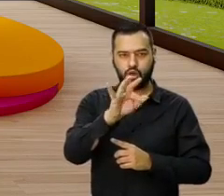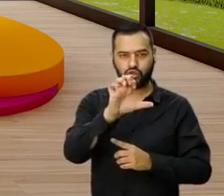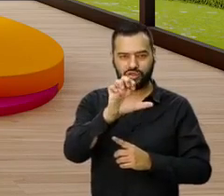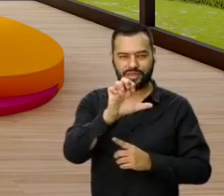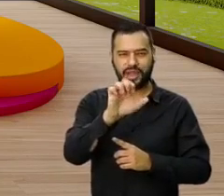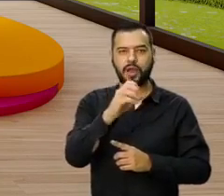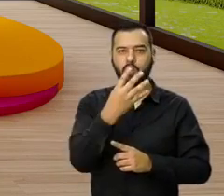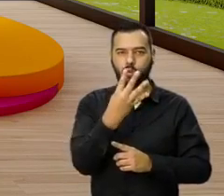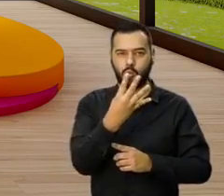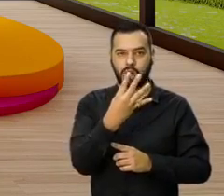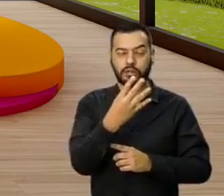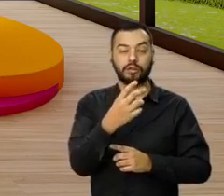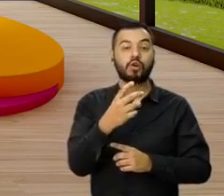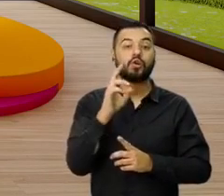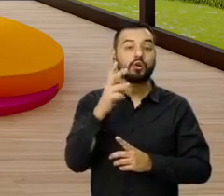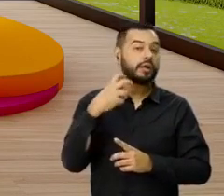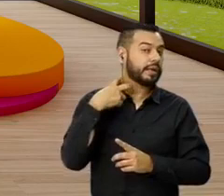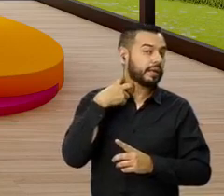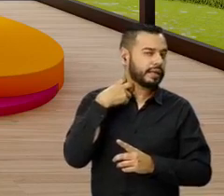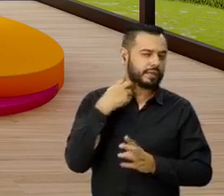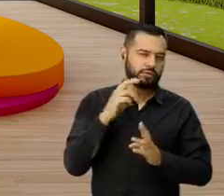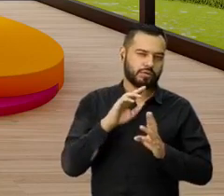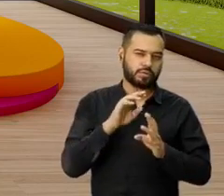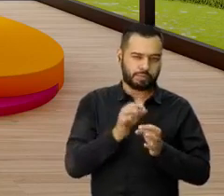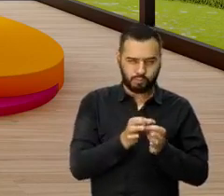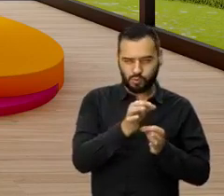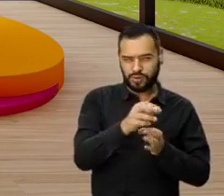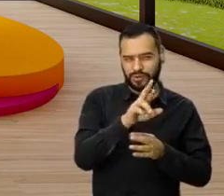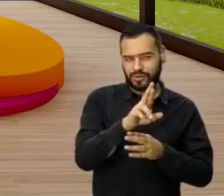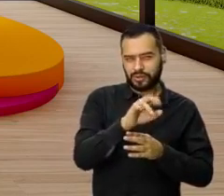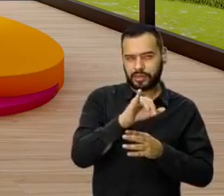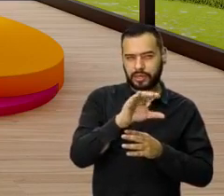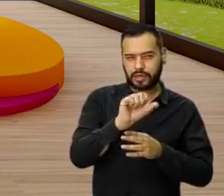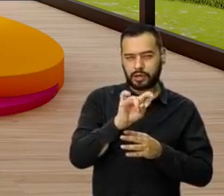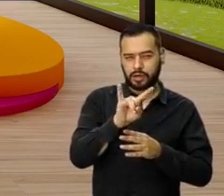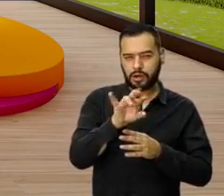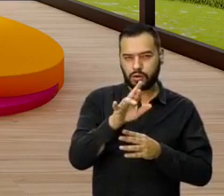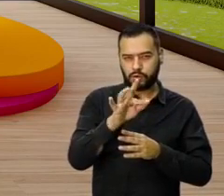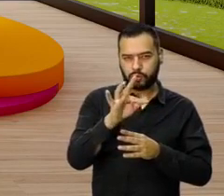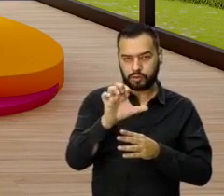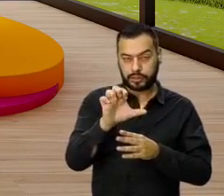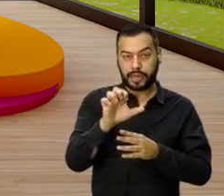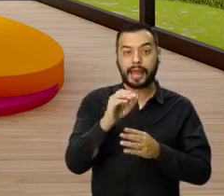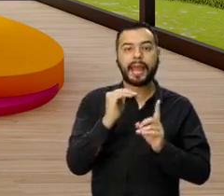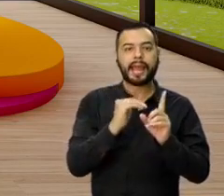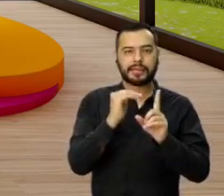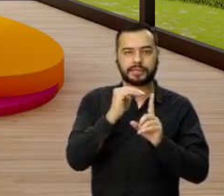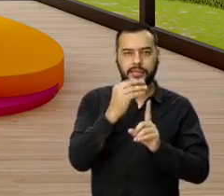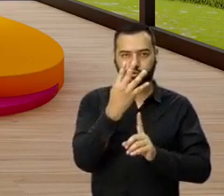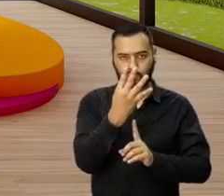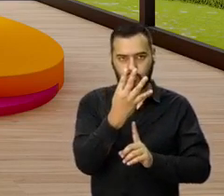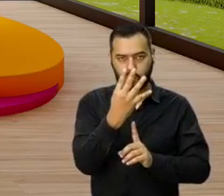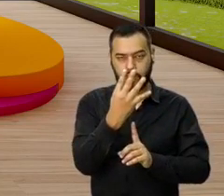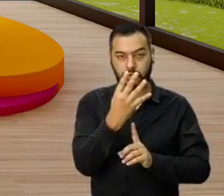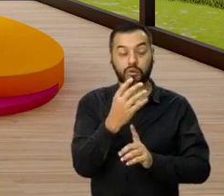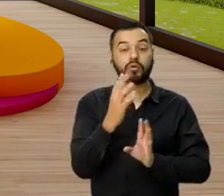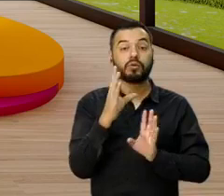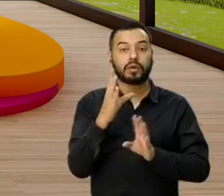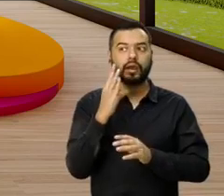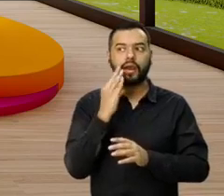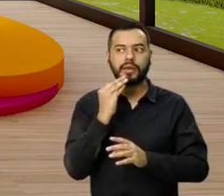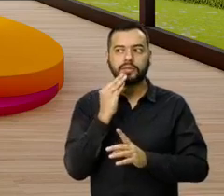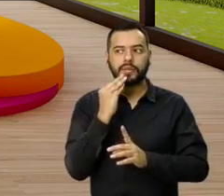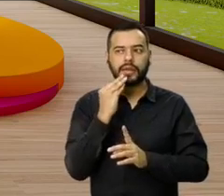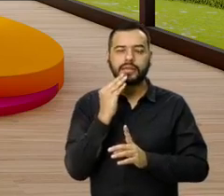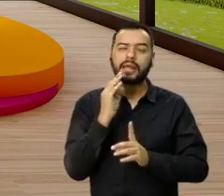Girardot, Ricaute exactamente, para ubicar ese estrato 4 también. Y la experiencia es